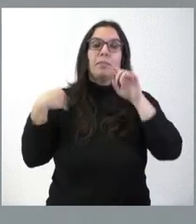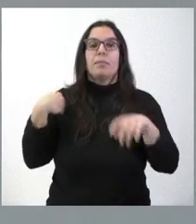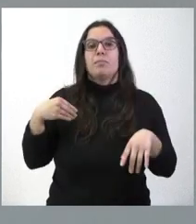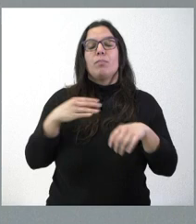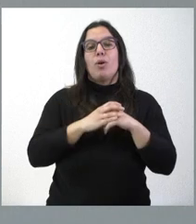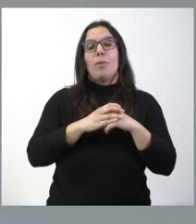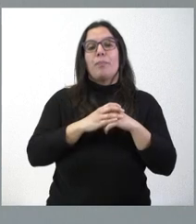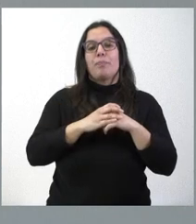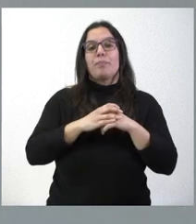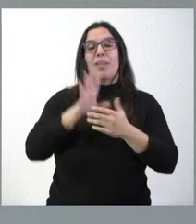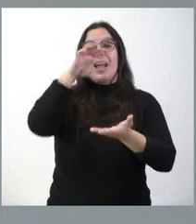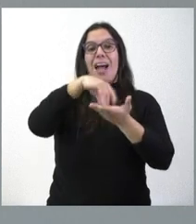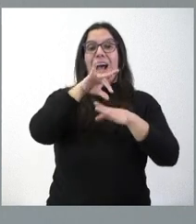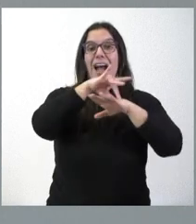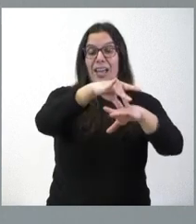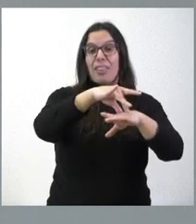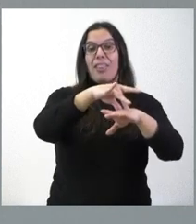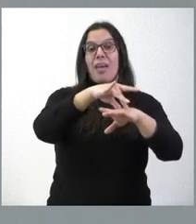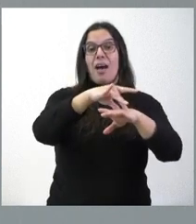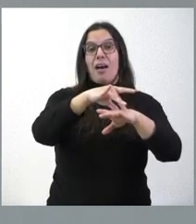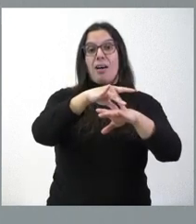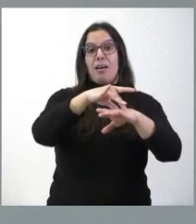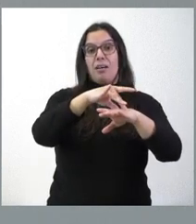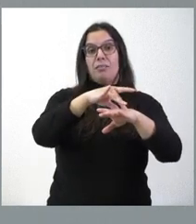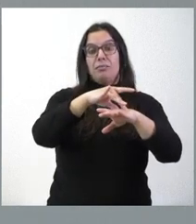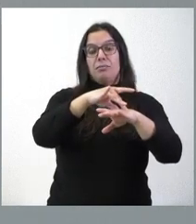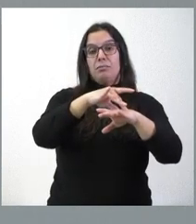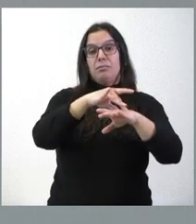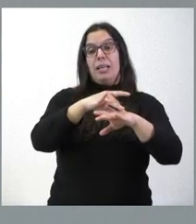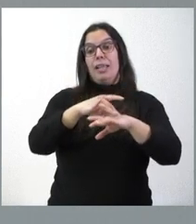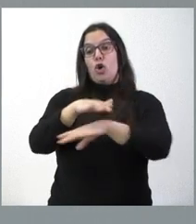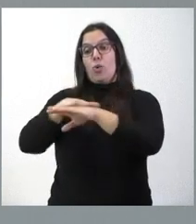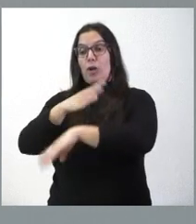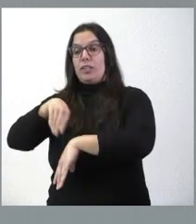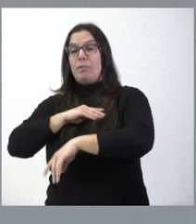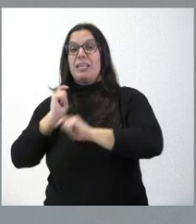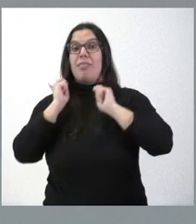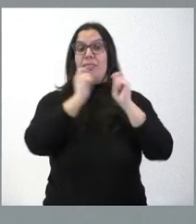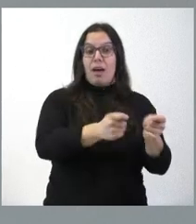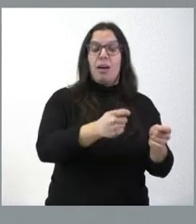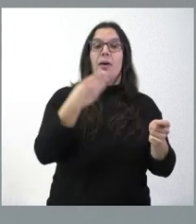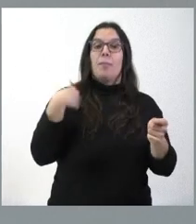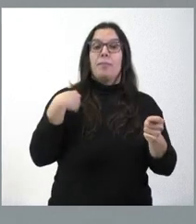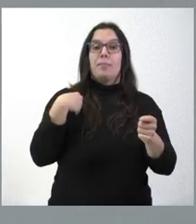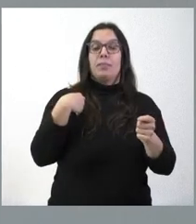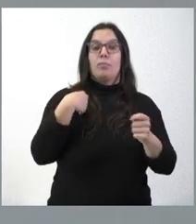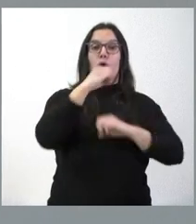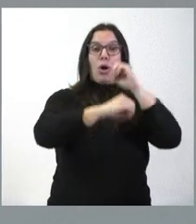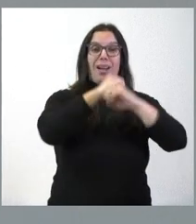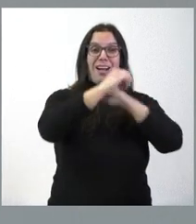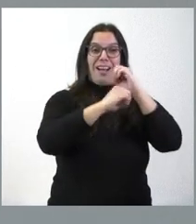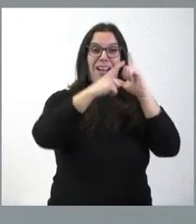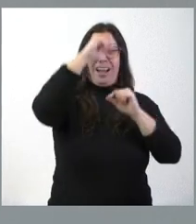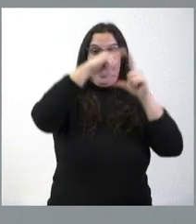de las agencias por parte del Gobierno de España, en este caso tanto la Agencia Aeronáutica y